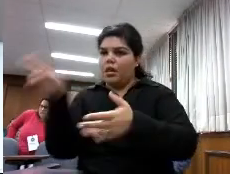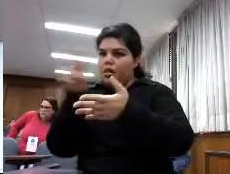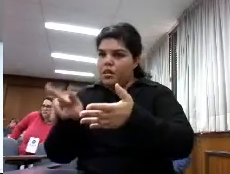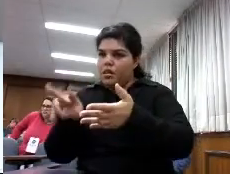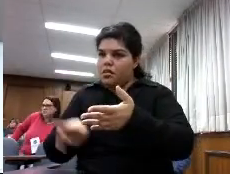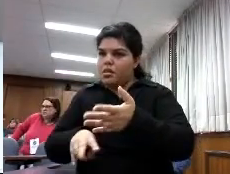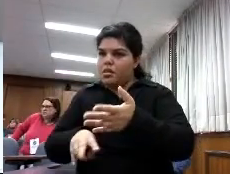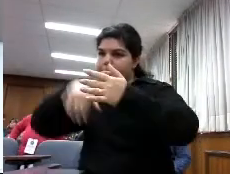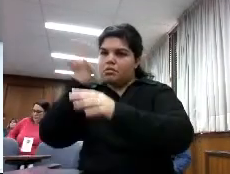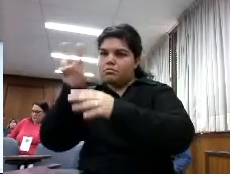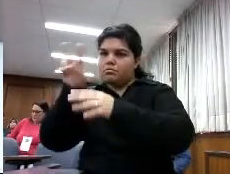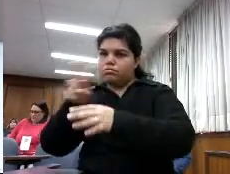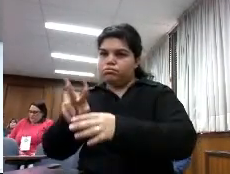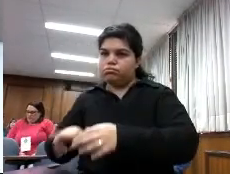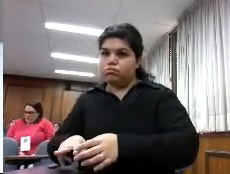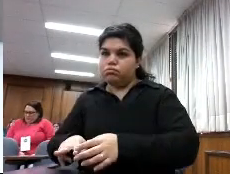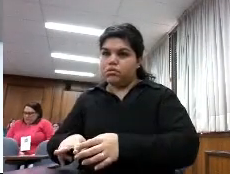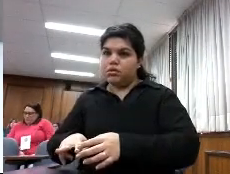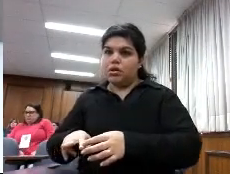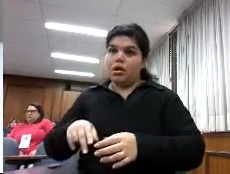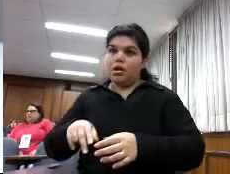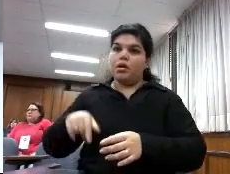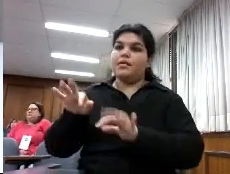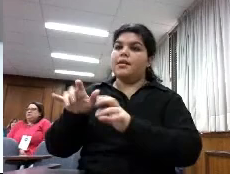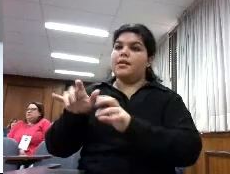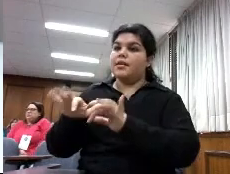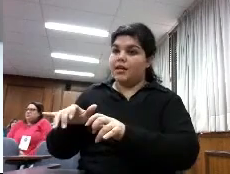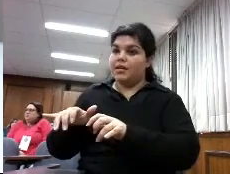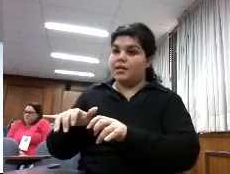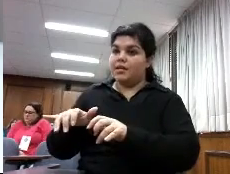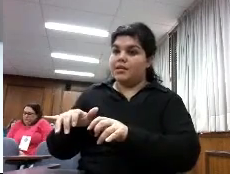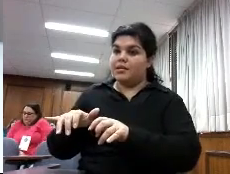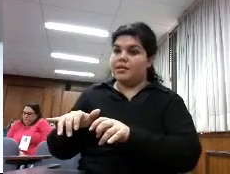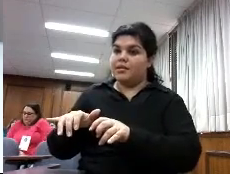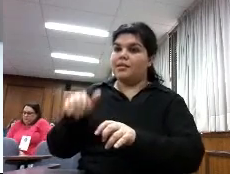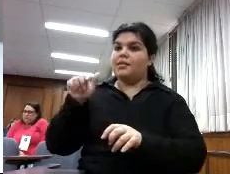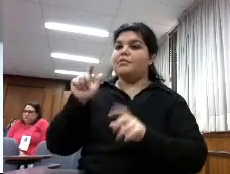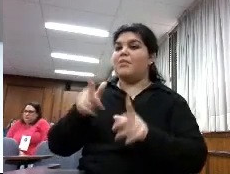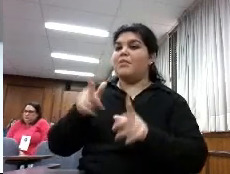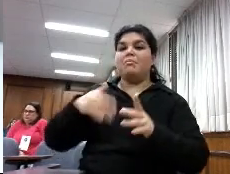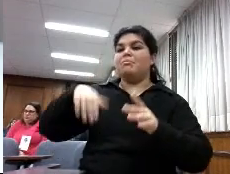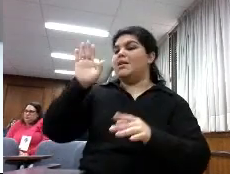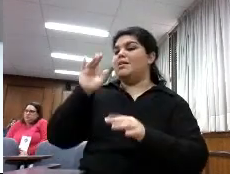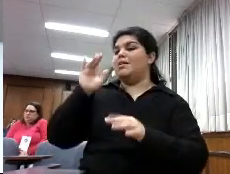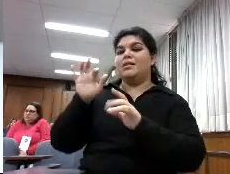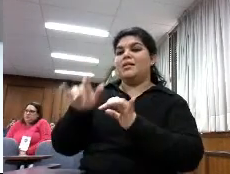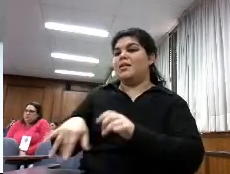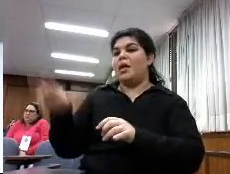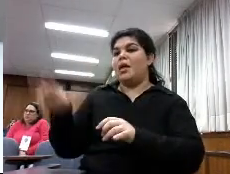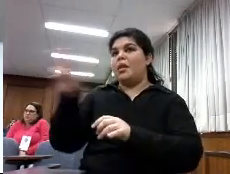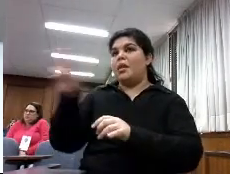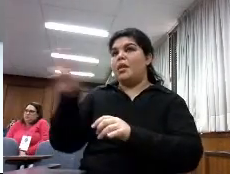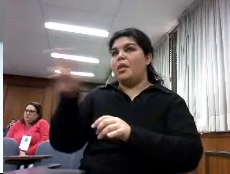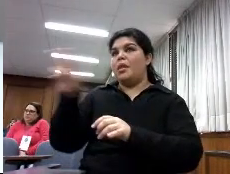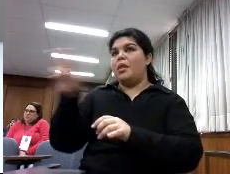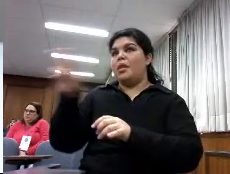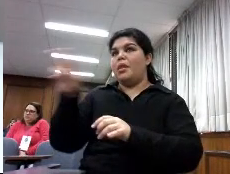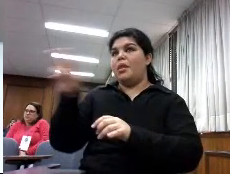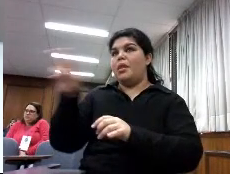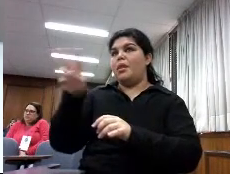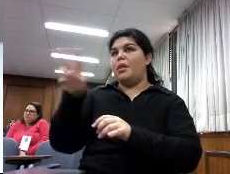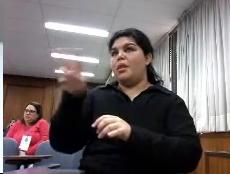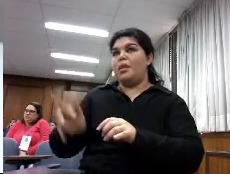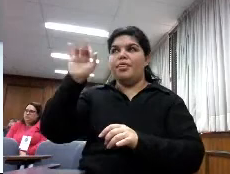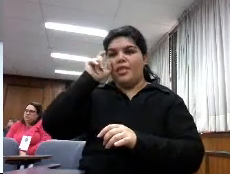en general y especialmente leen más los que leen en e-reader poca gente ya lee en e-reader pero esos son unos